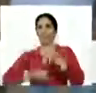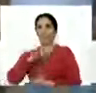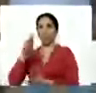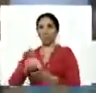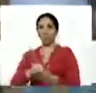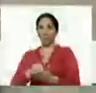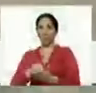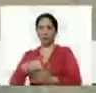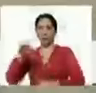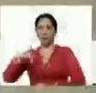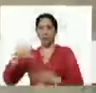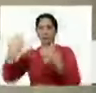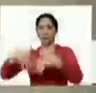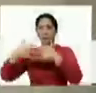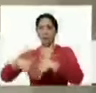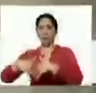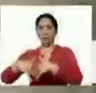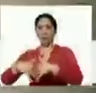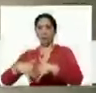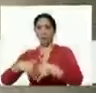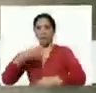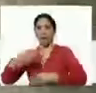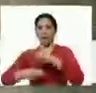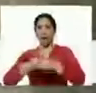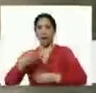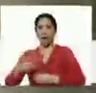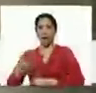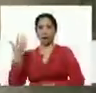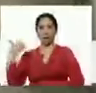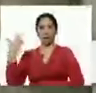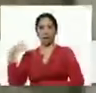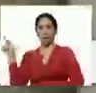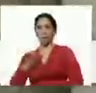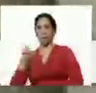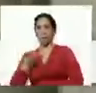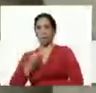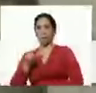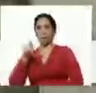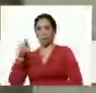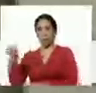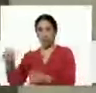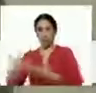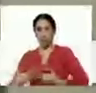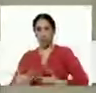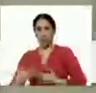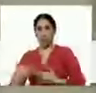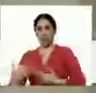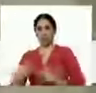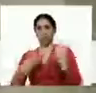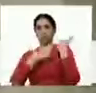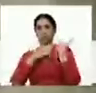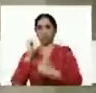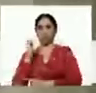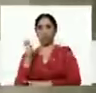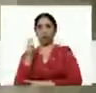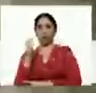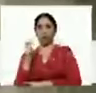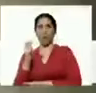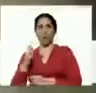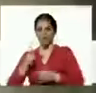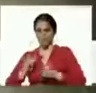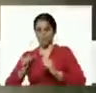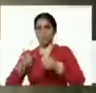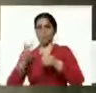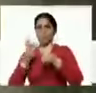de silo de esta planta que hace unos meses usted nos entregó con la tarea de ponerla en funcionamiento